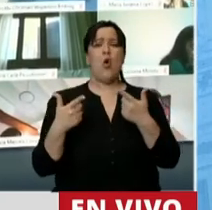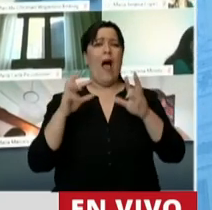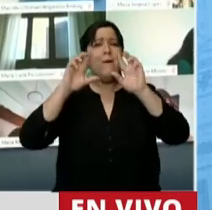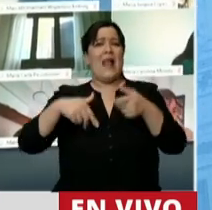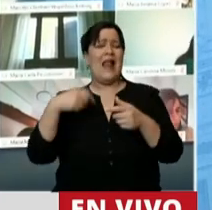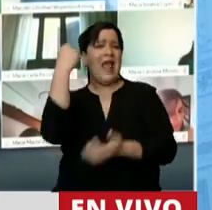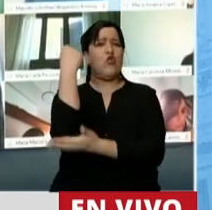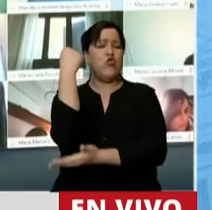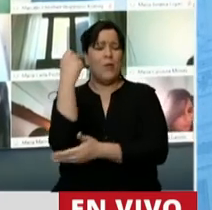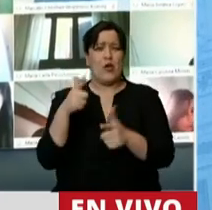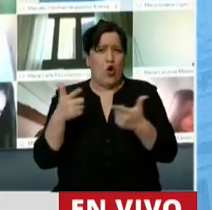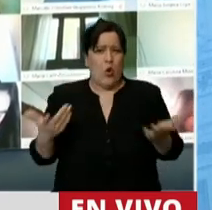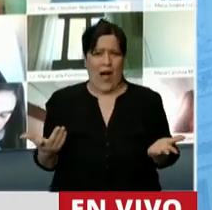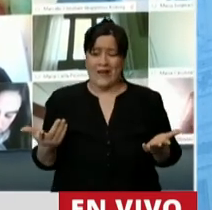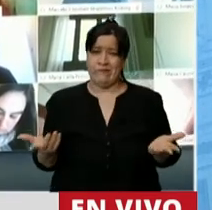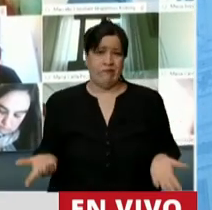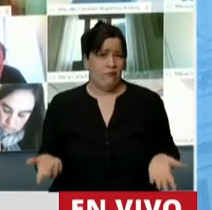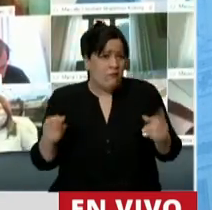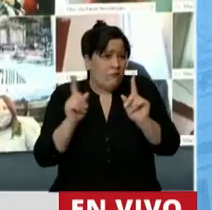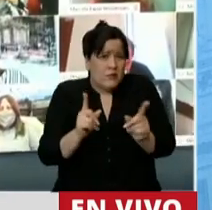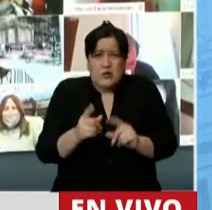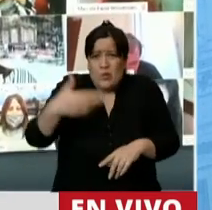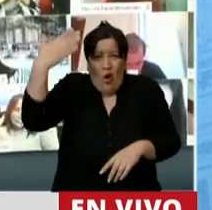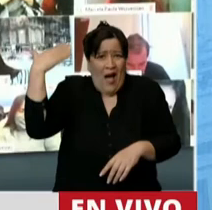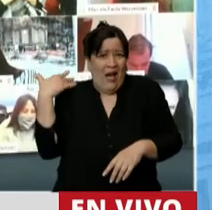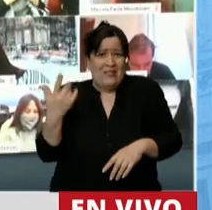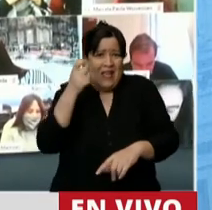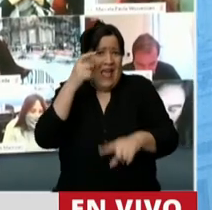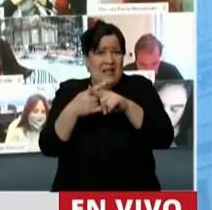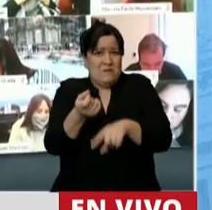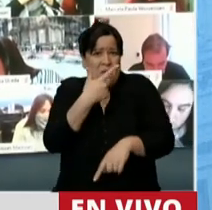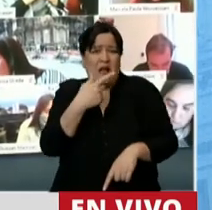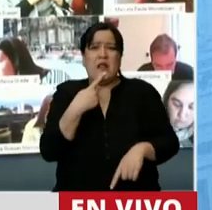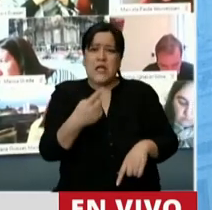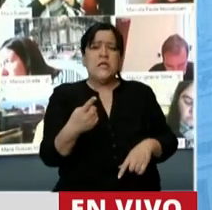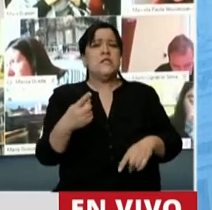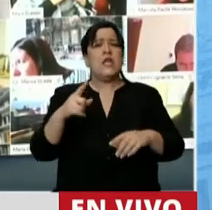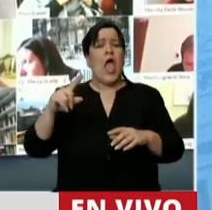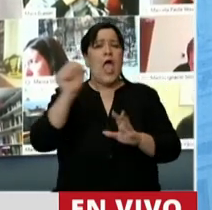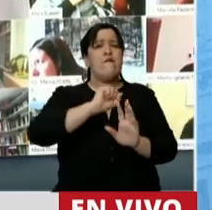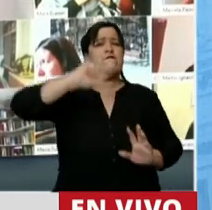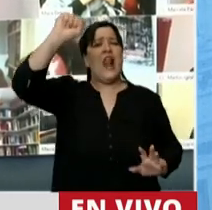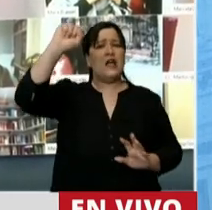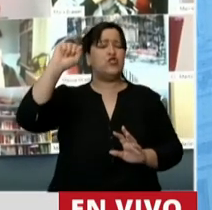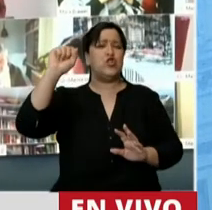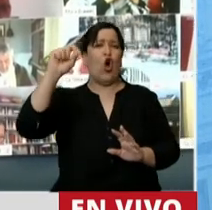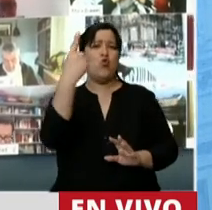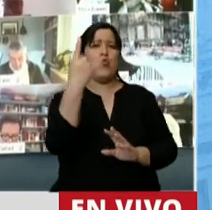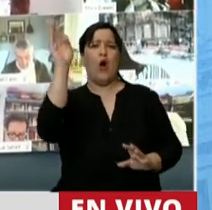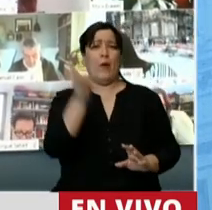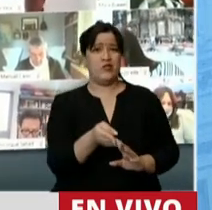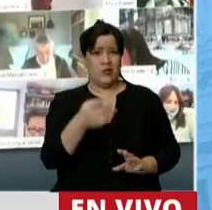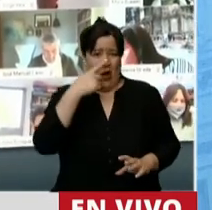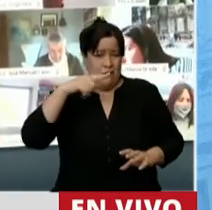La verdad es que lo dicen los mismos que llegaron prometiendo bajar la inflación a un dígito y se fueron con un 54